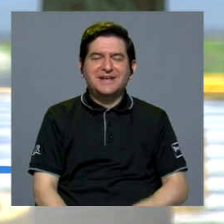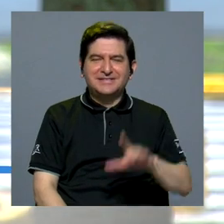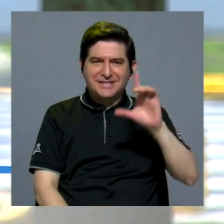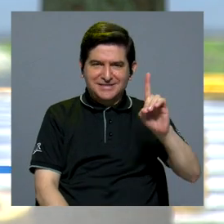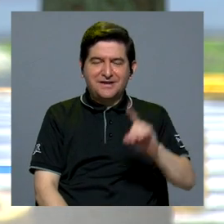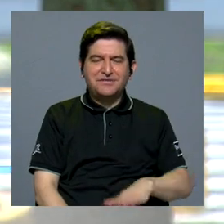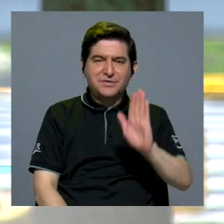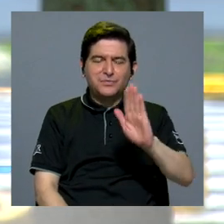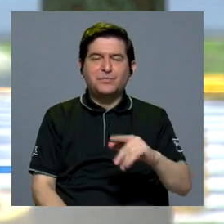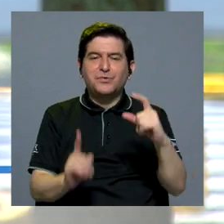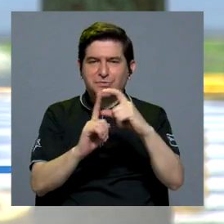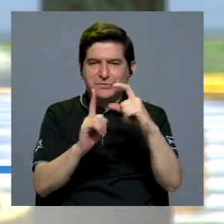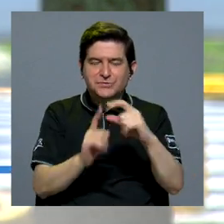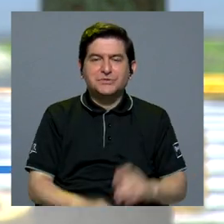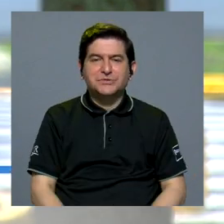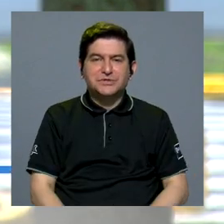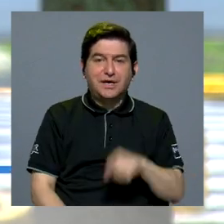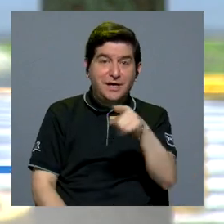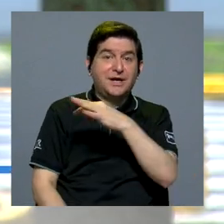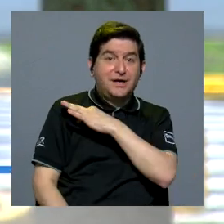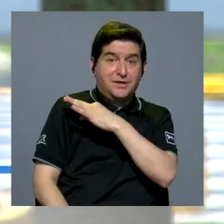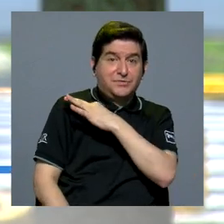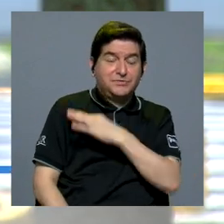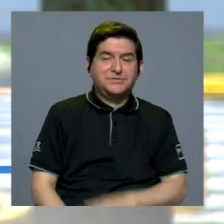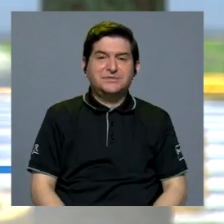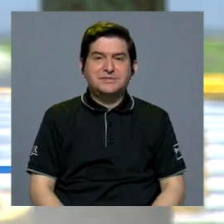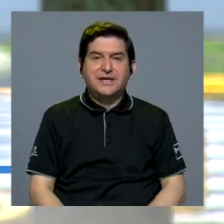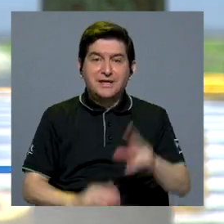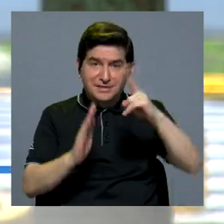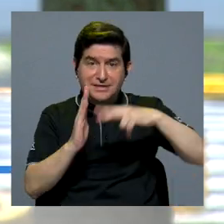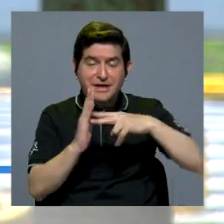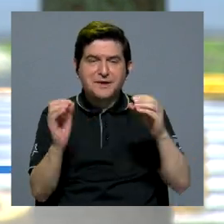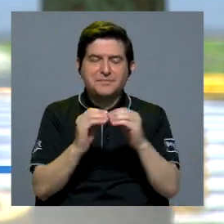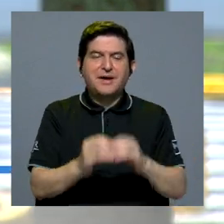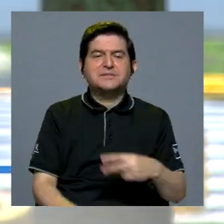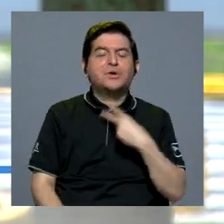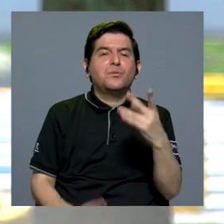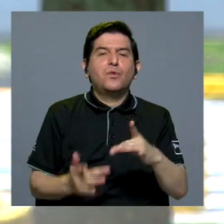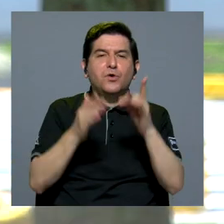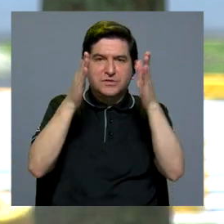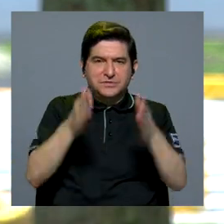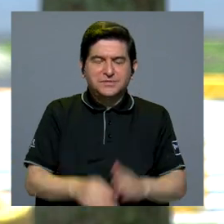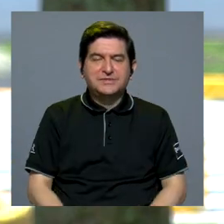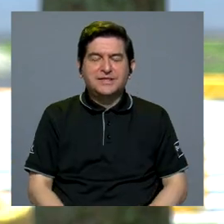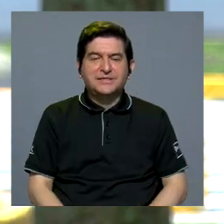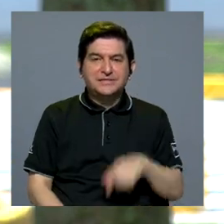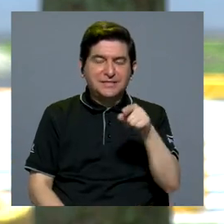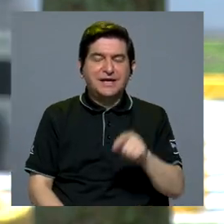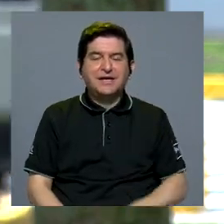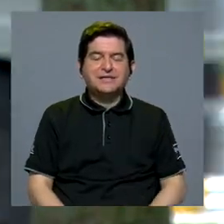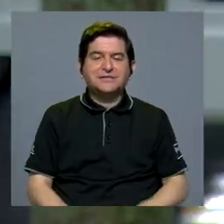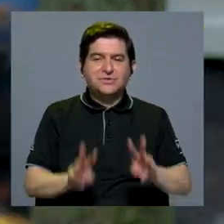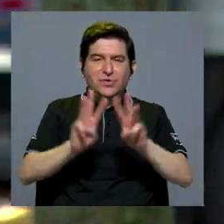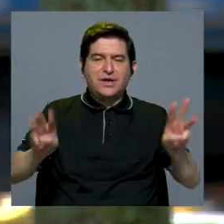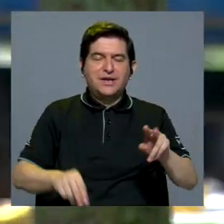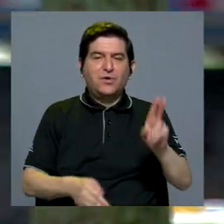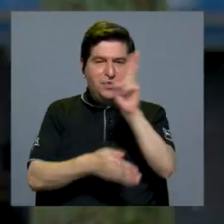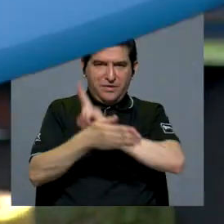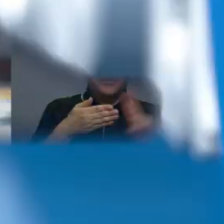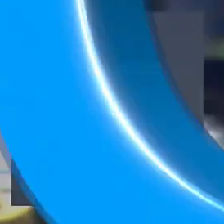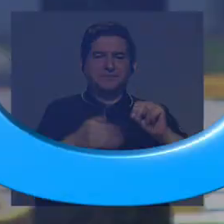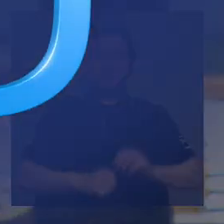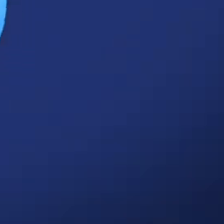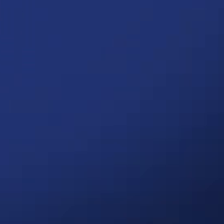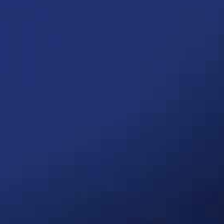don David por su luz y sus palabras. Y a ustedes la invitación para leer más de Voz Experta en el sitio web ucr.ac.cr.